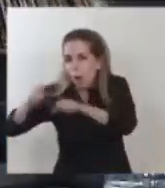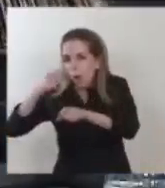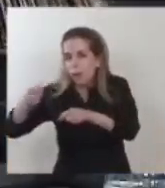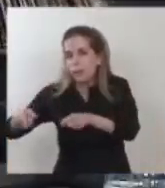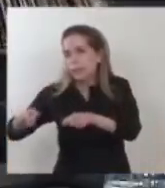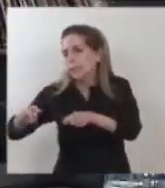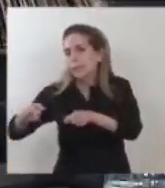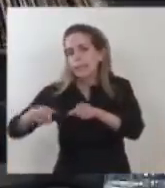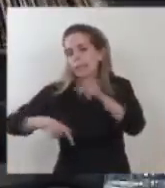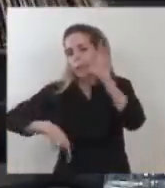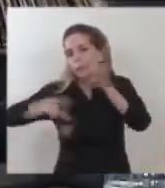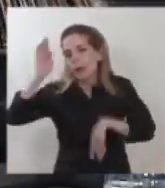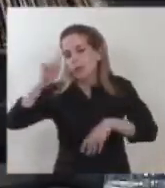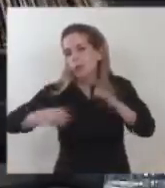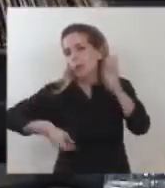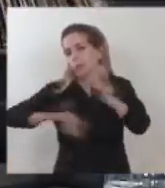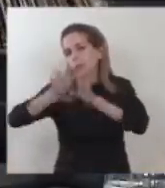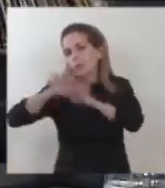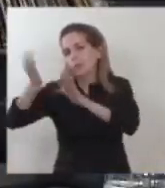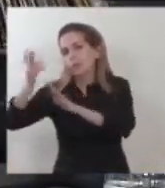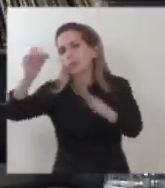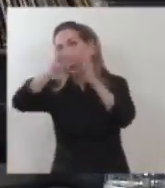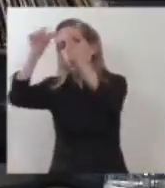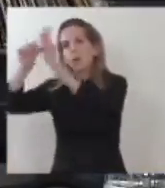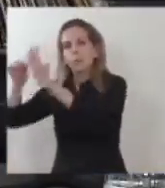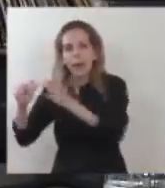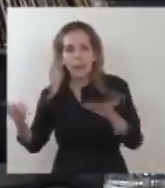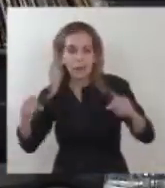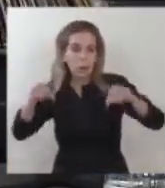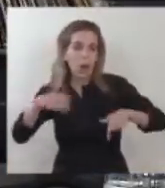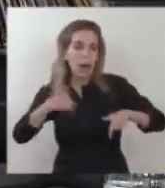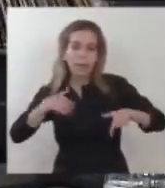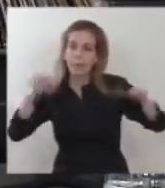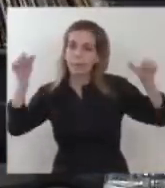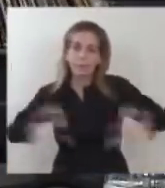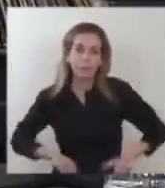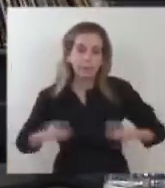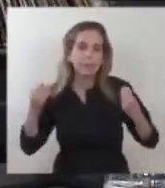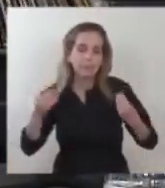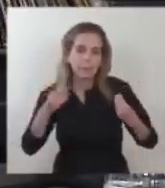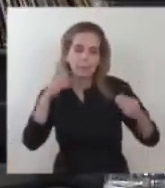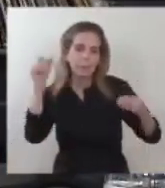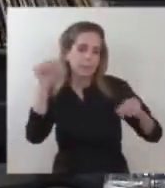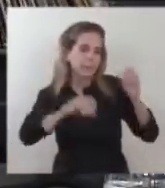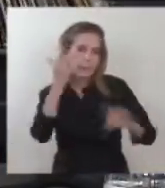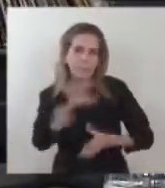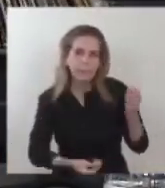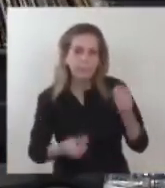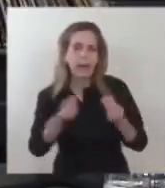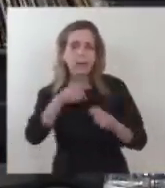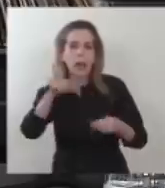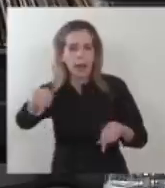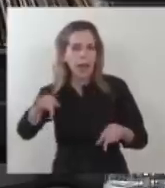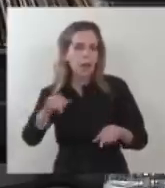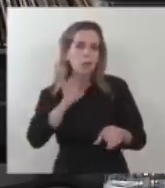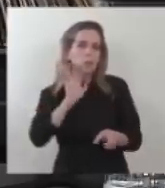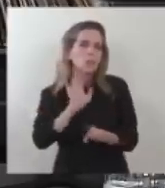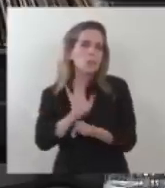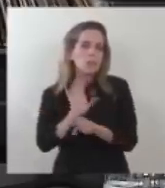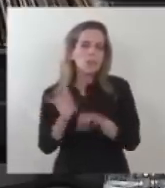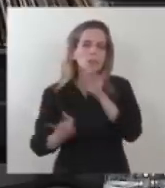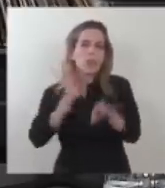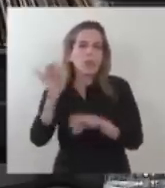dejar el país y buscar otros rumbos en un ámbito donde eran permanentemente destratados y maltratados,